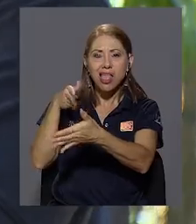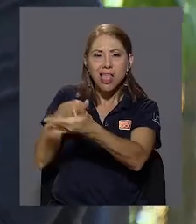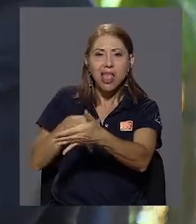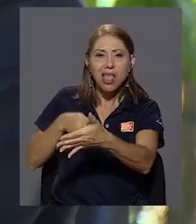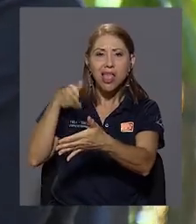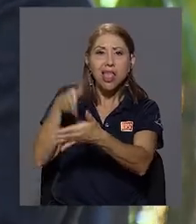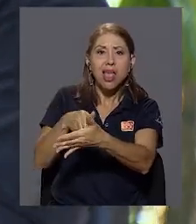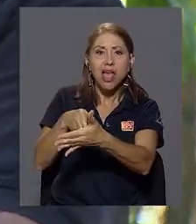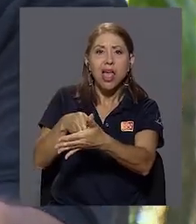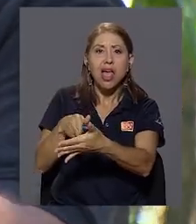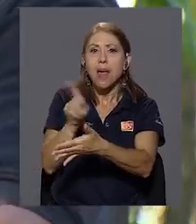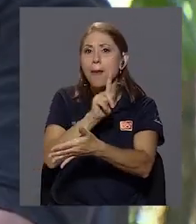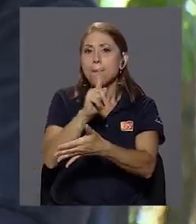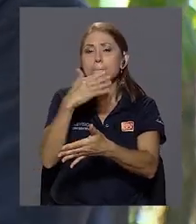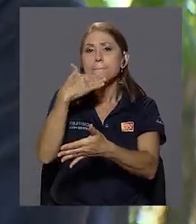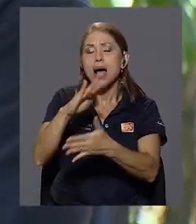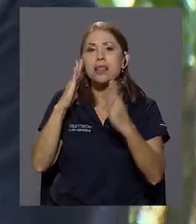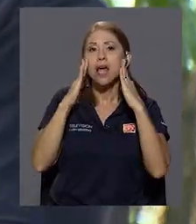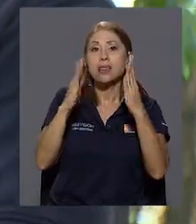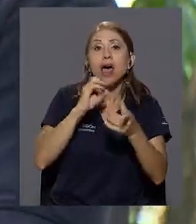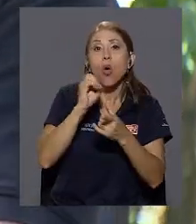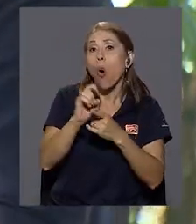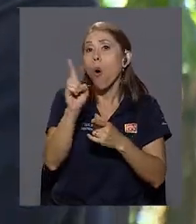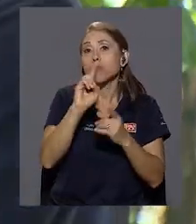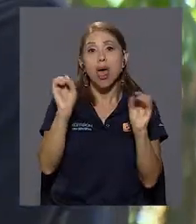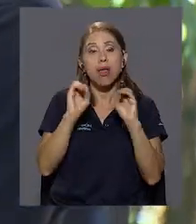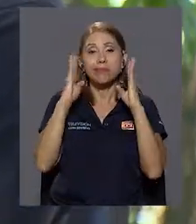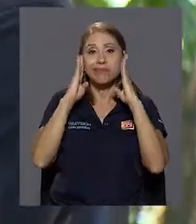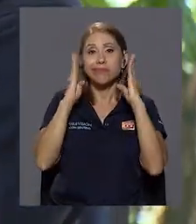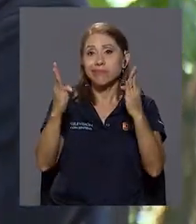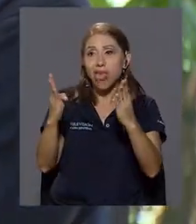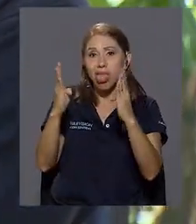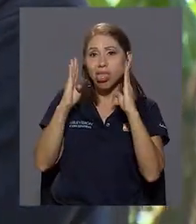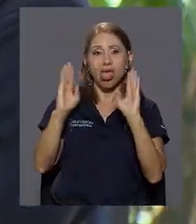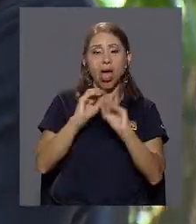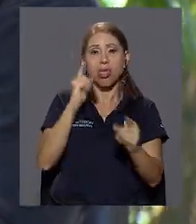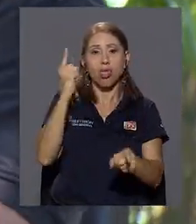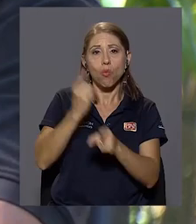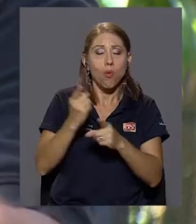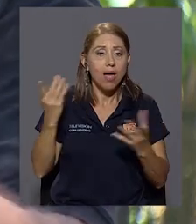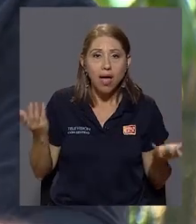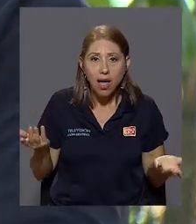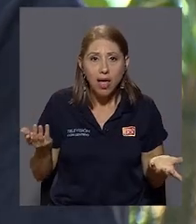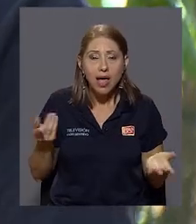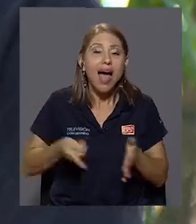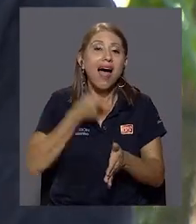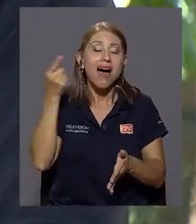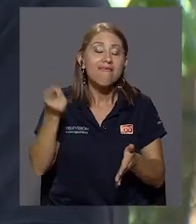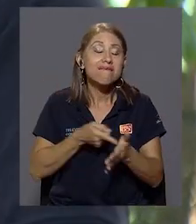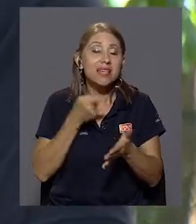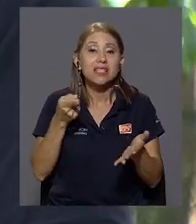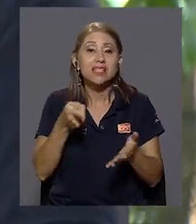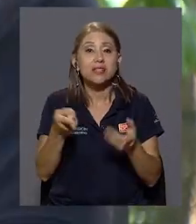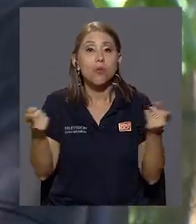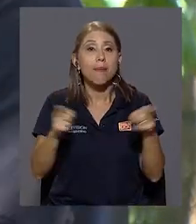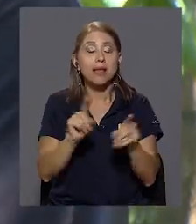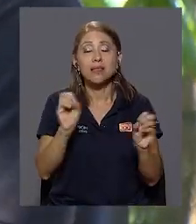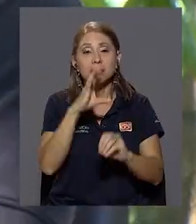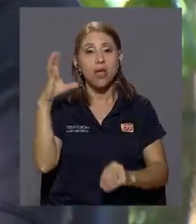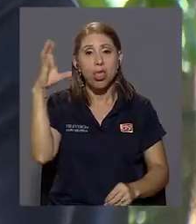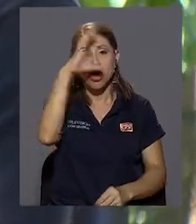tratado o que no se le dio continuidad o no se le dio abordaje adecuado, sea por parte de quien sea, y a veces